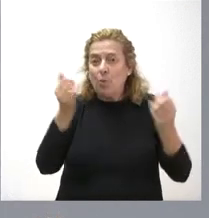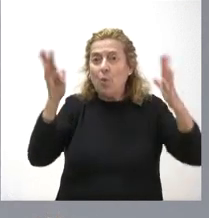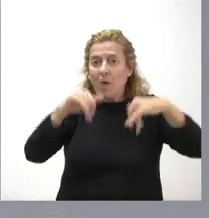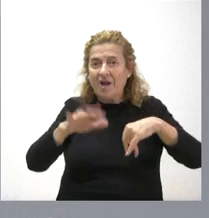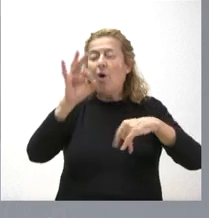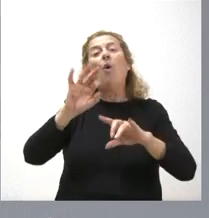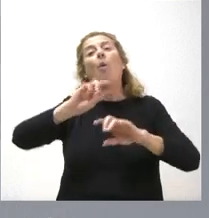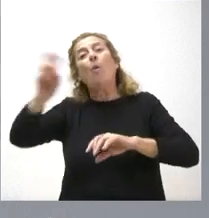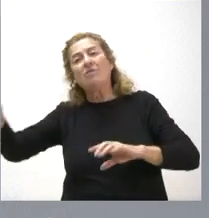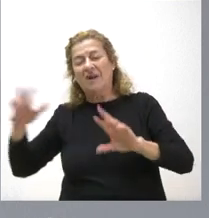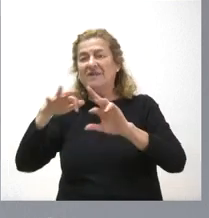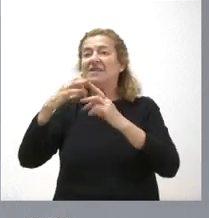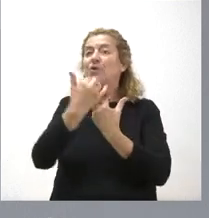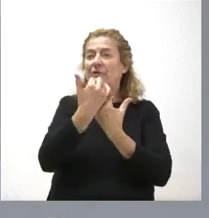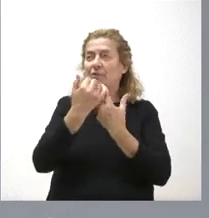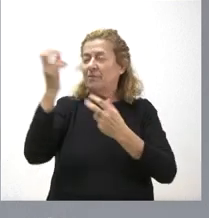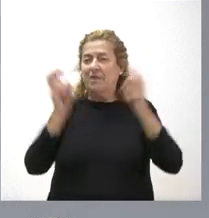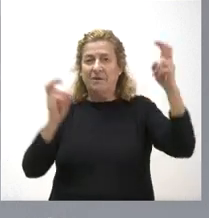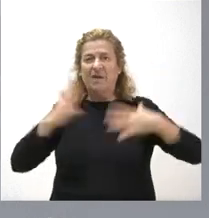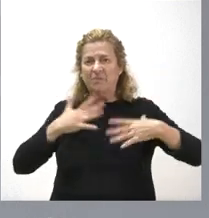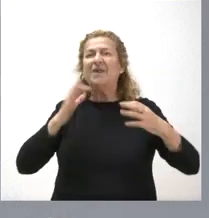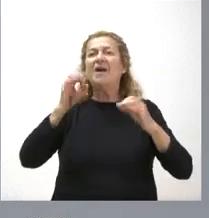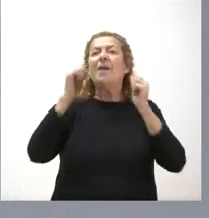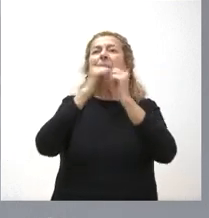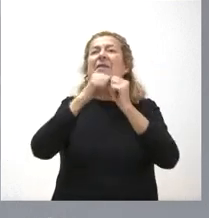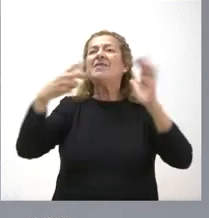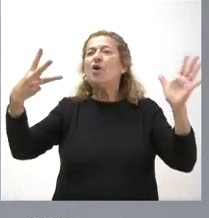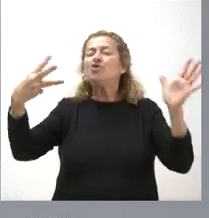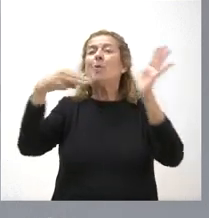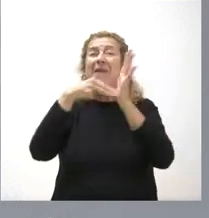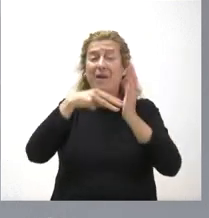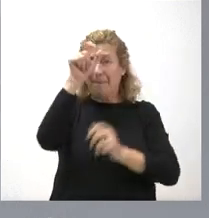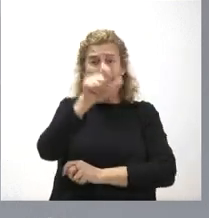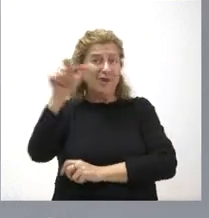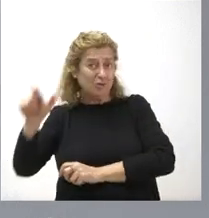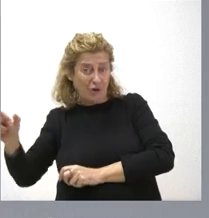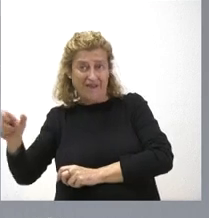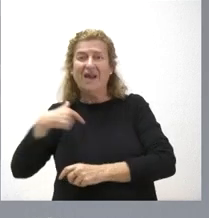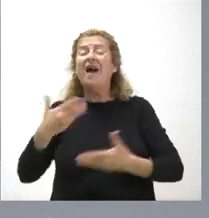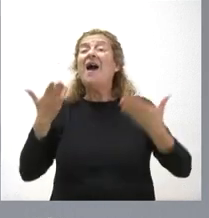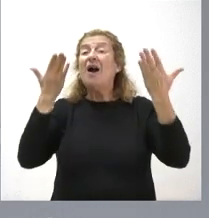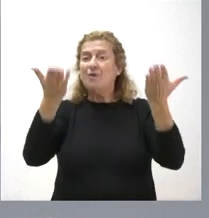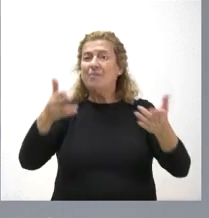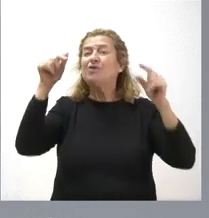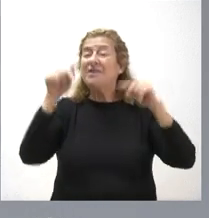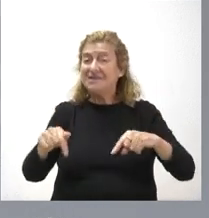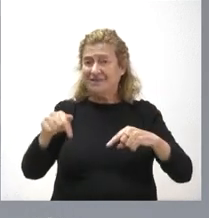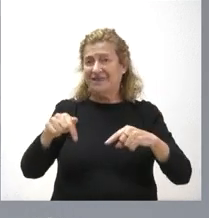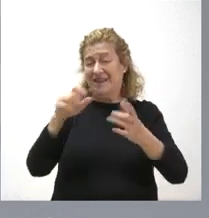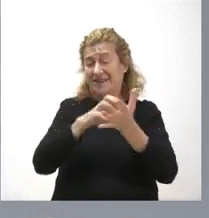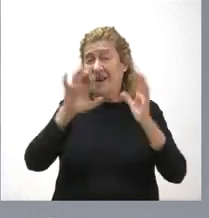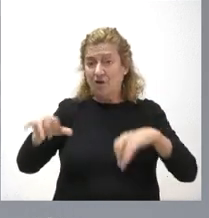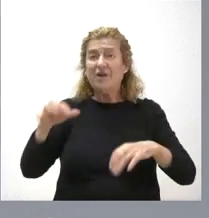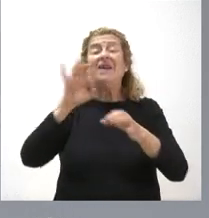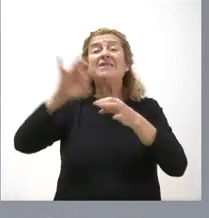situaciones sobrevenidas son 28.000 las personas que ayudamos en esta comunidad. Servicios